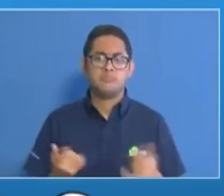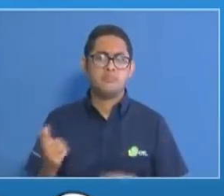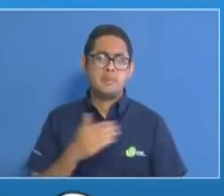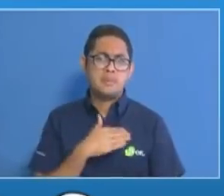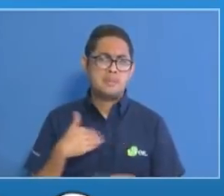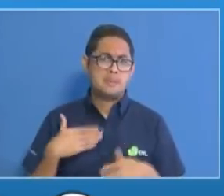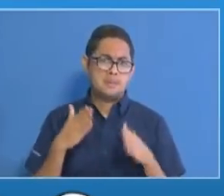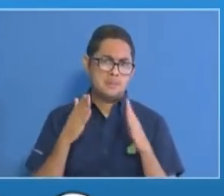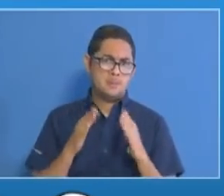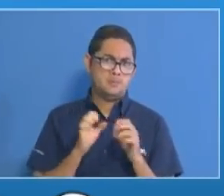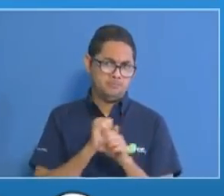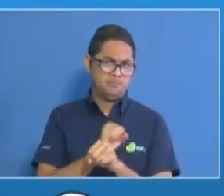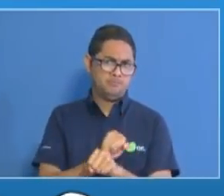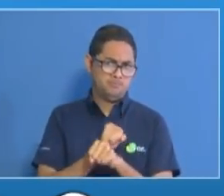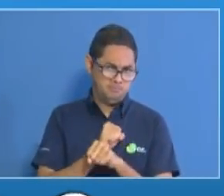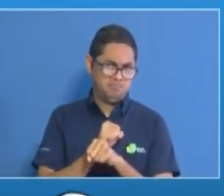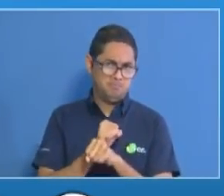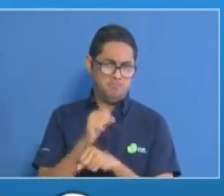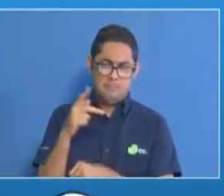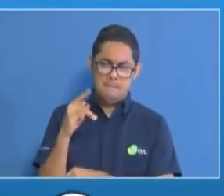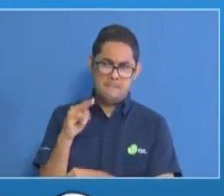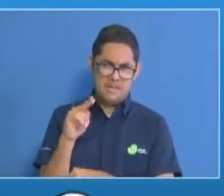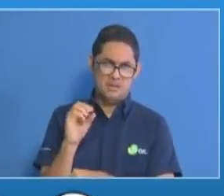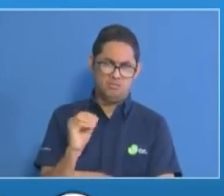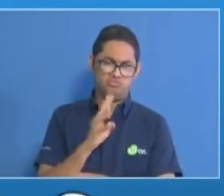ministro de seguridad pública Juan Manuel Pito